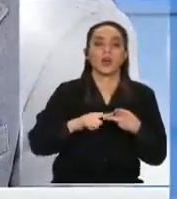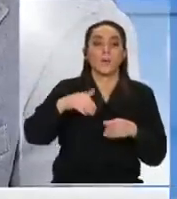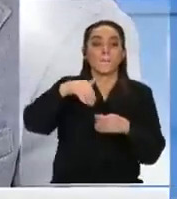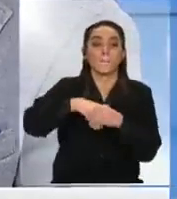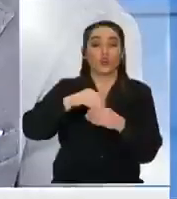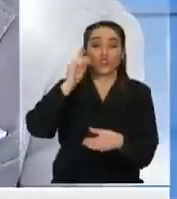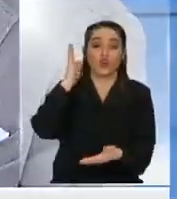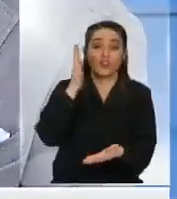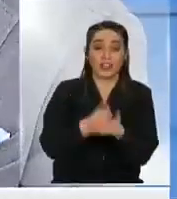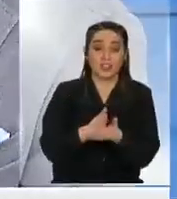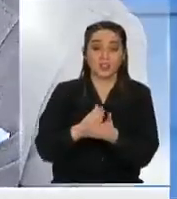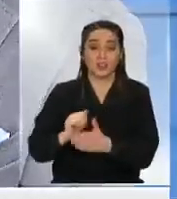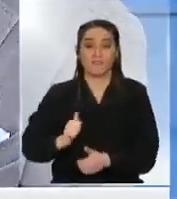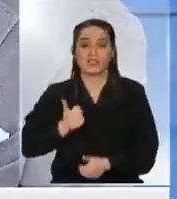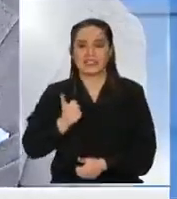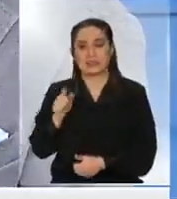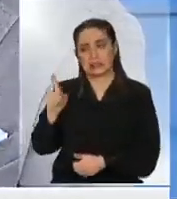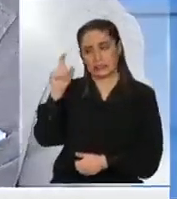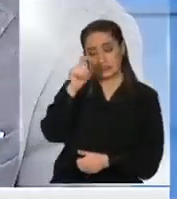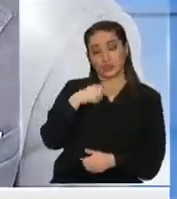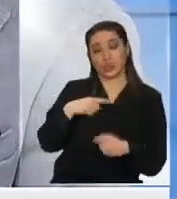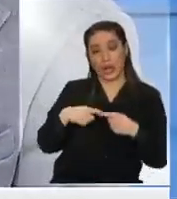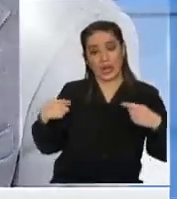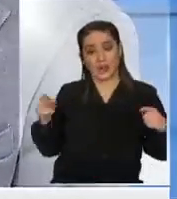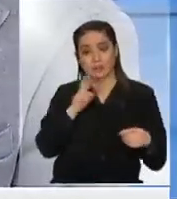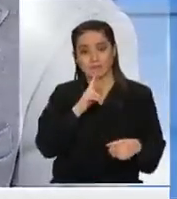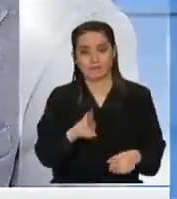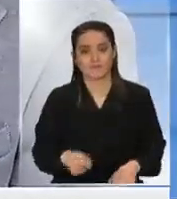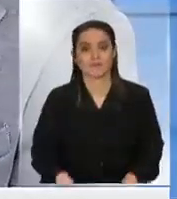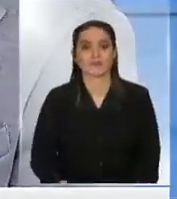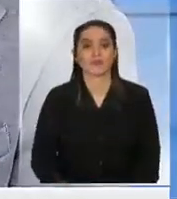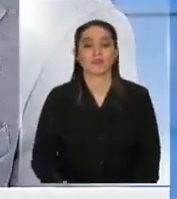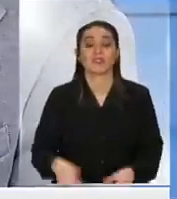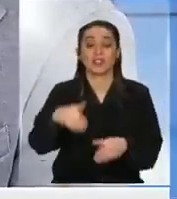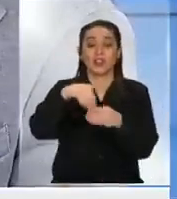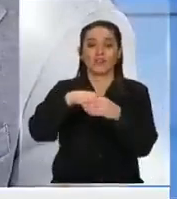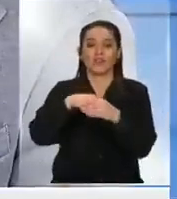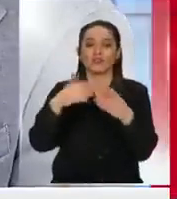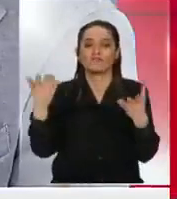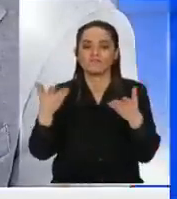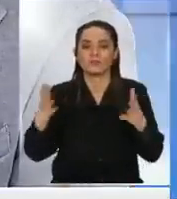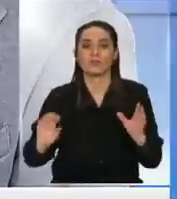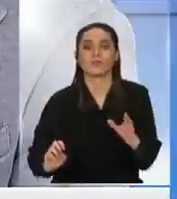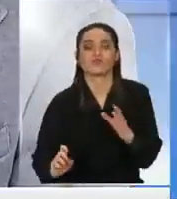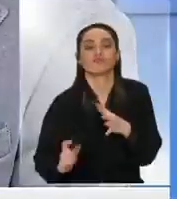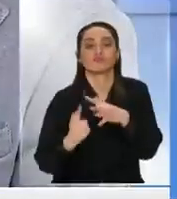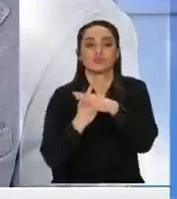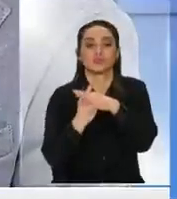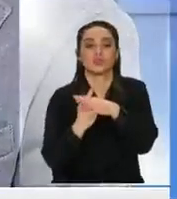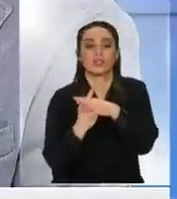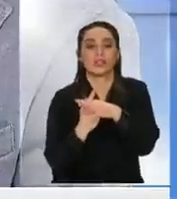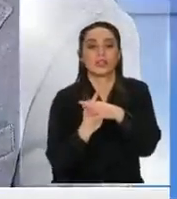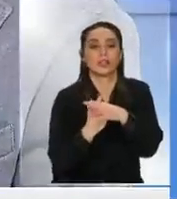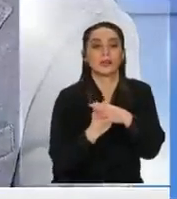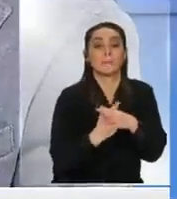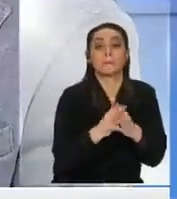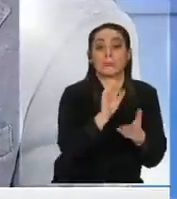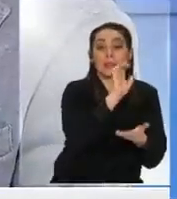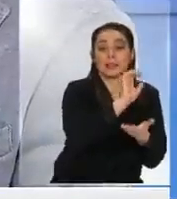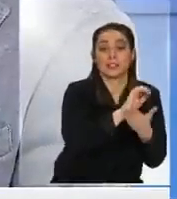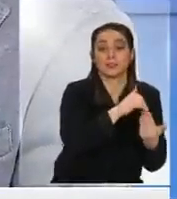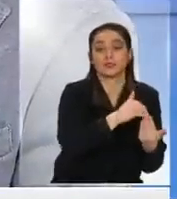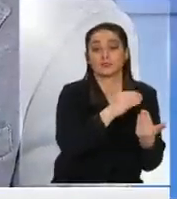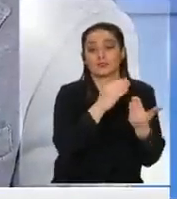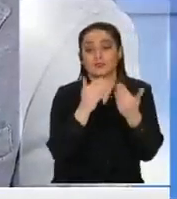el Estado Nacional nace como una transacción entre el pueblo y el soberano en donde el soberano le da al pueblo protección a cambio de